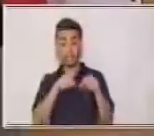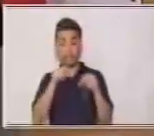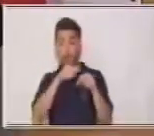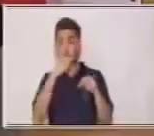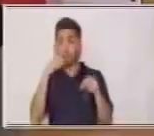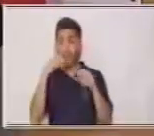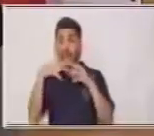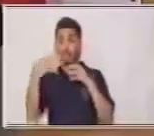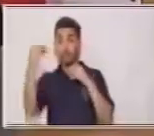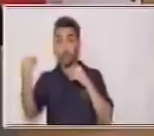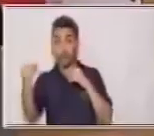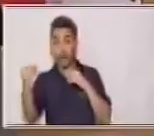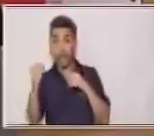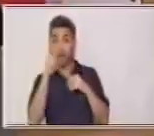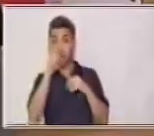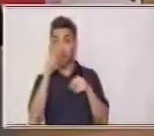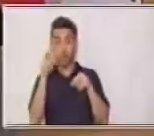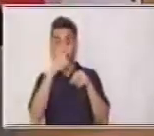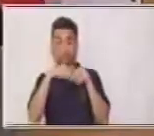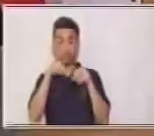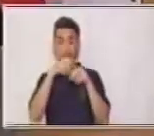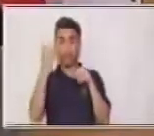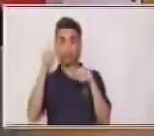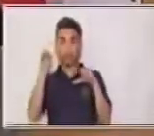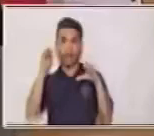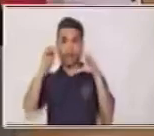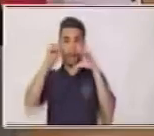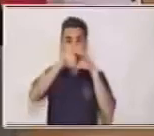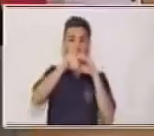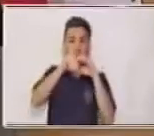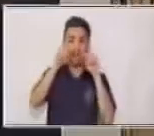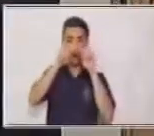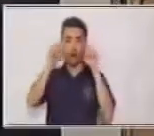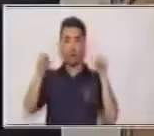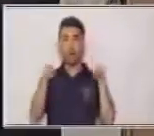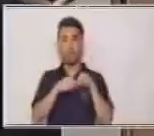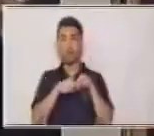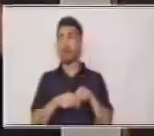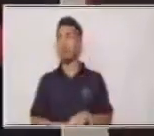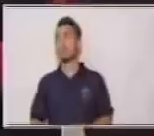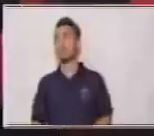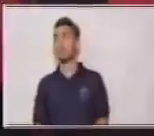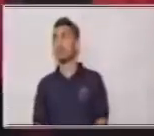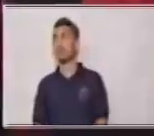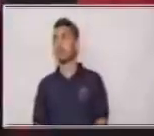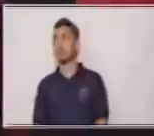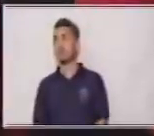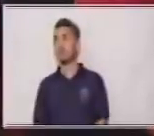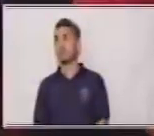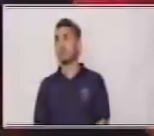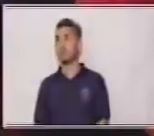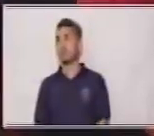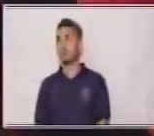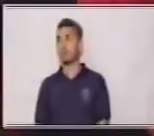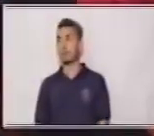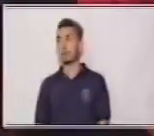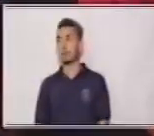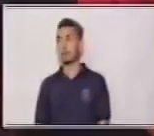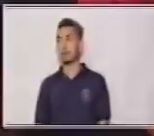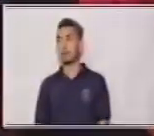y un círculo azul adentro del cuadro. Un círculo azul